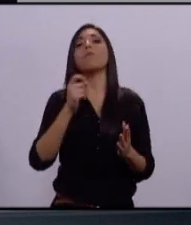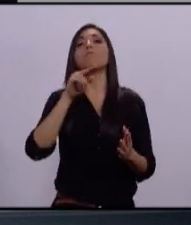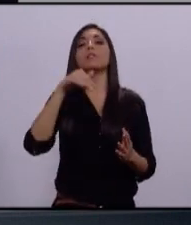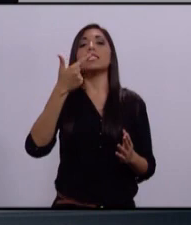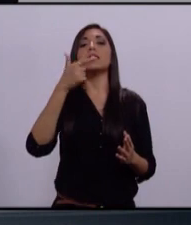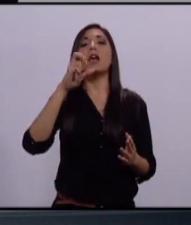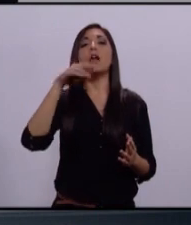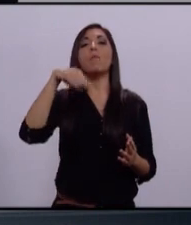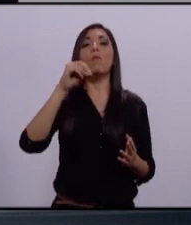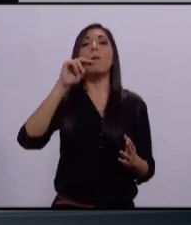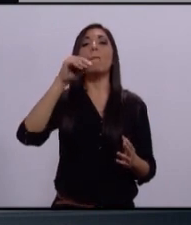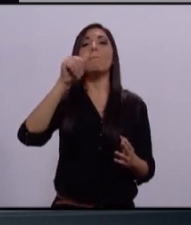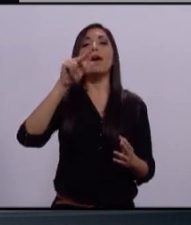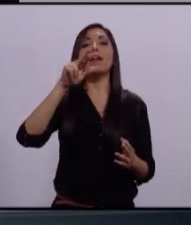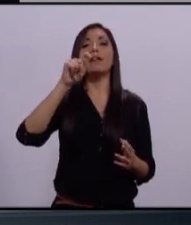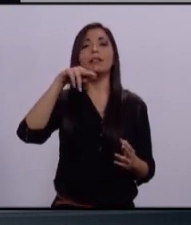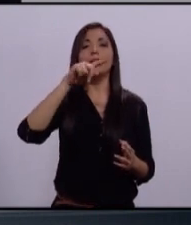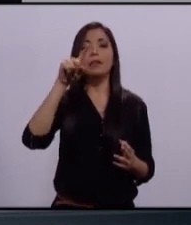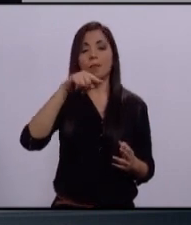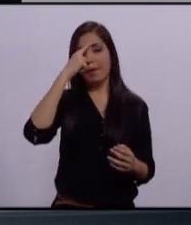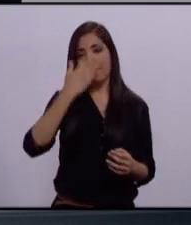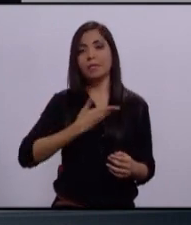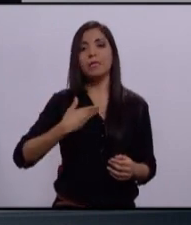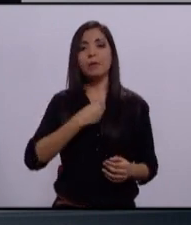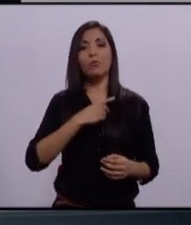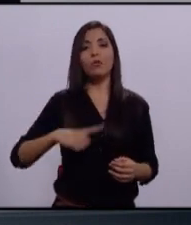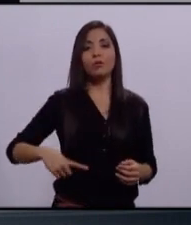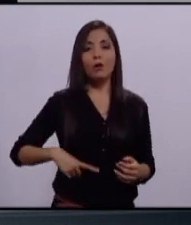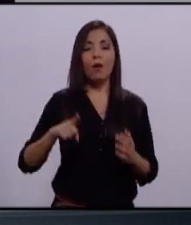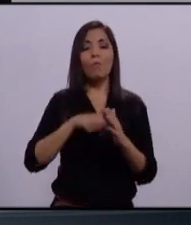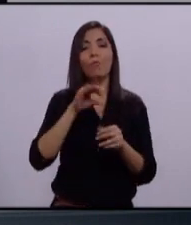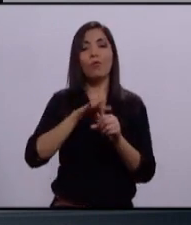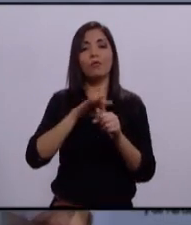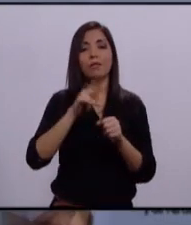Mora, para presidente municipal de Zapopan. Vota PAN.